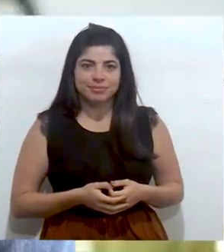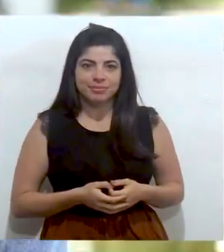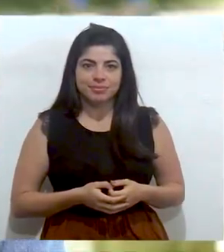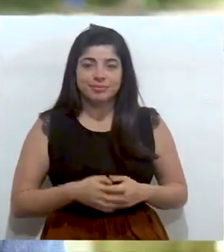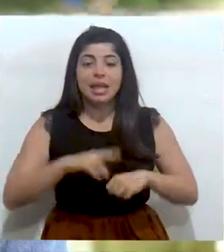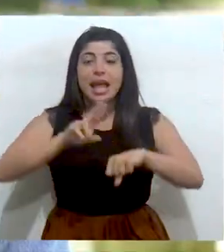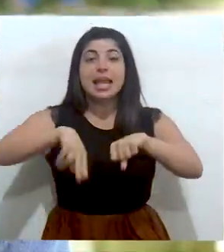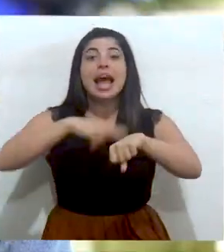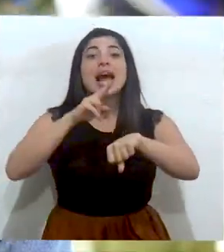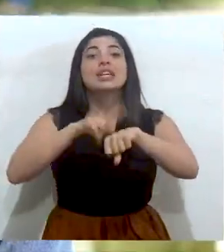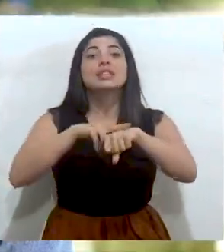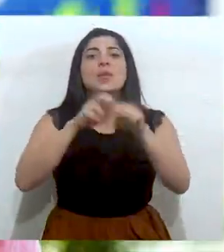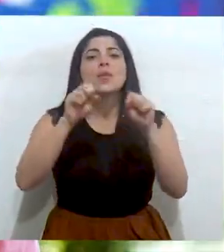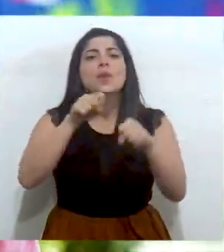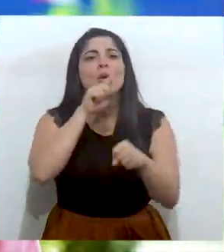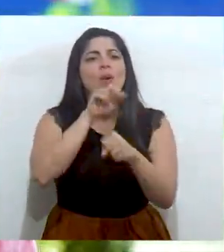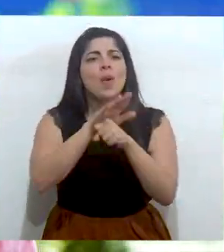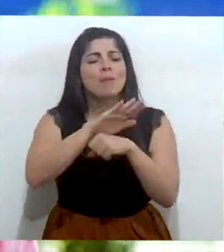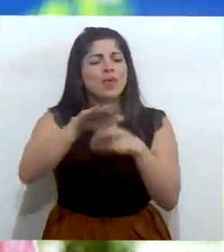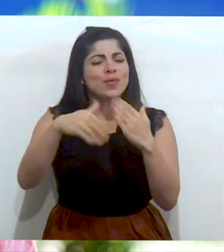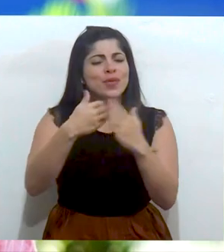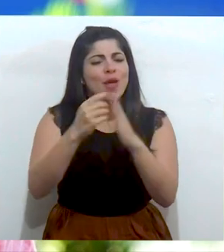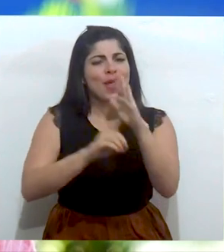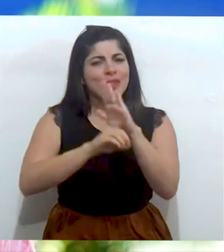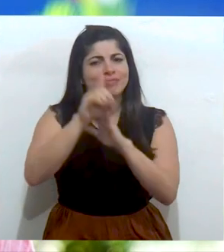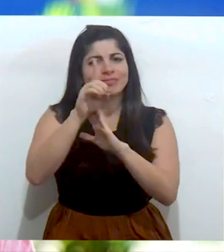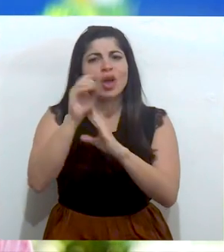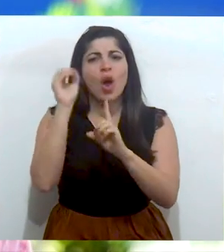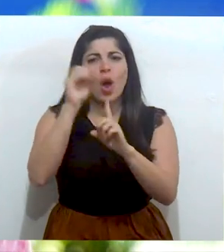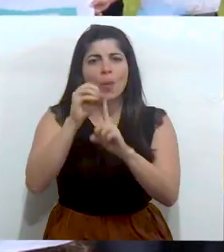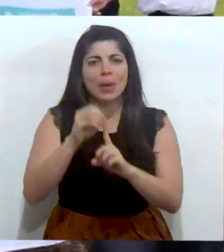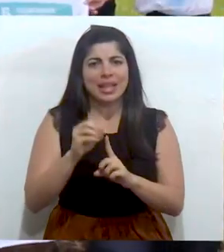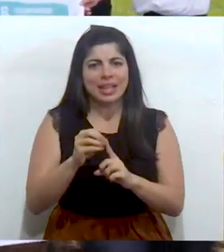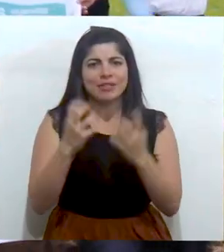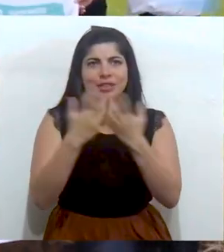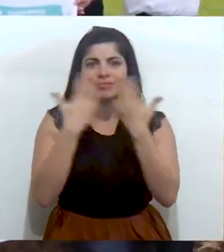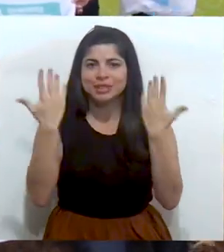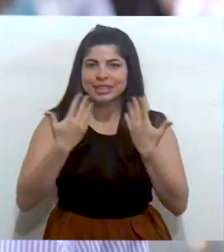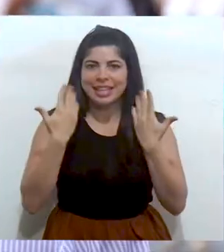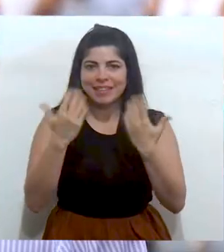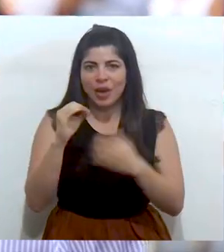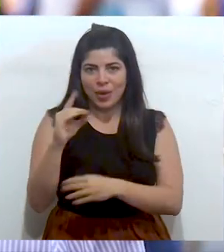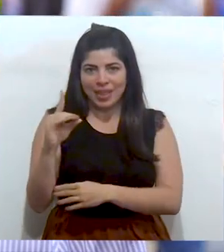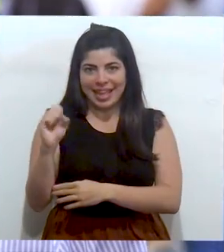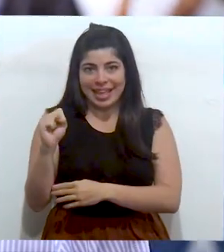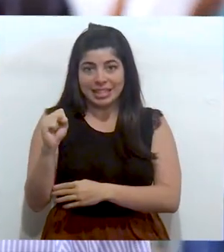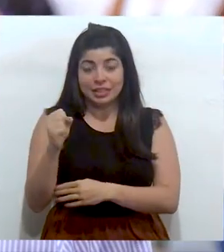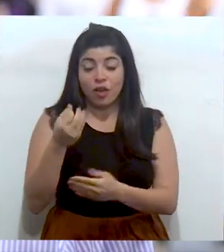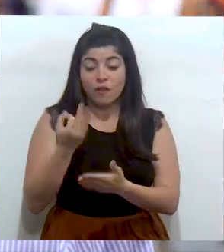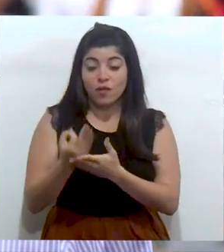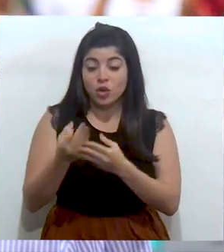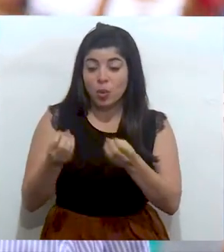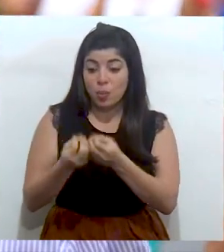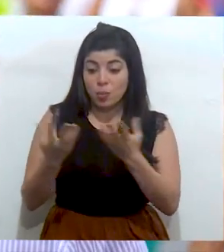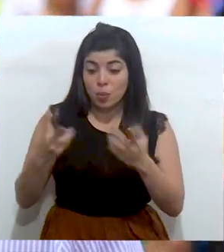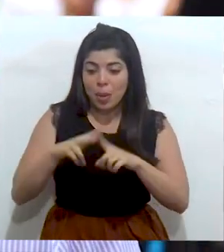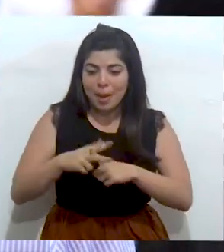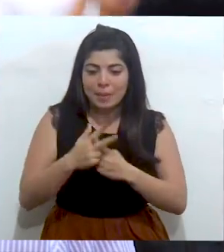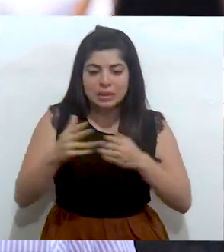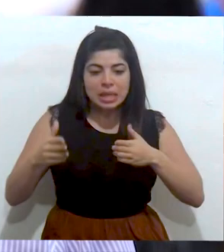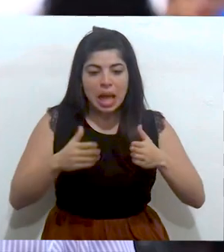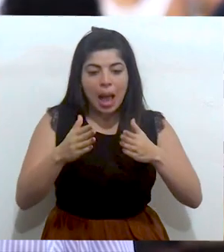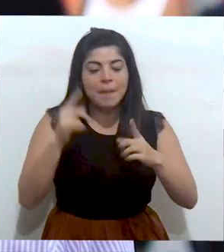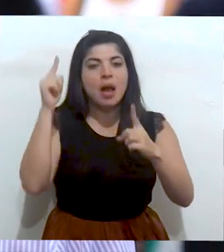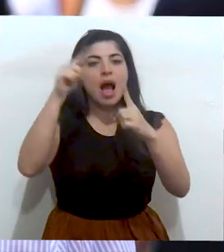Una nación que cumple. Con los objetivos de desarrollo sostenible. Donde las finanzas públicas inician el